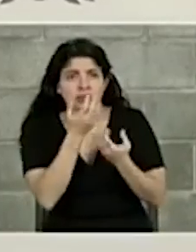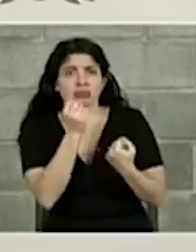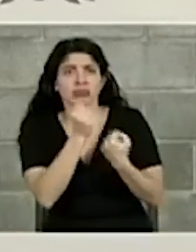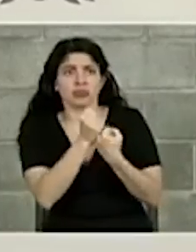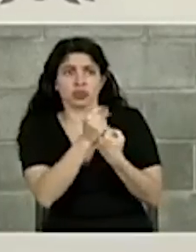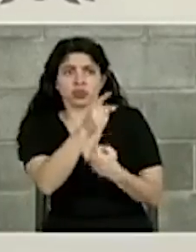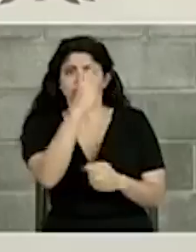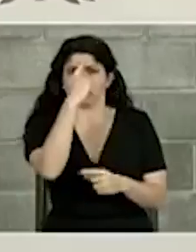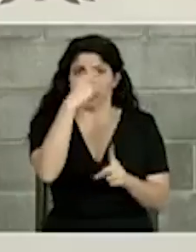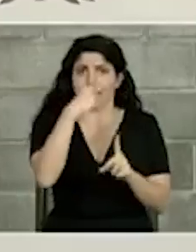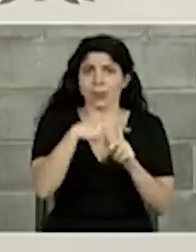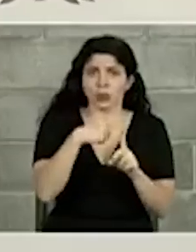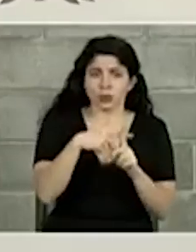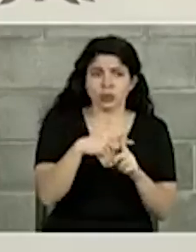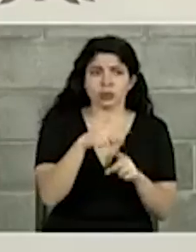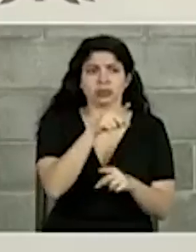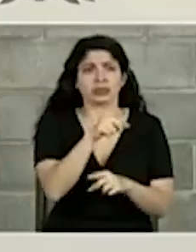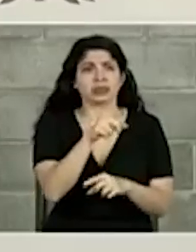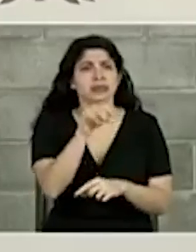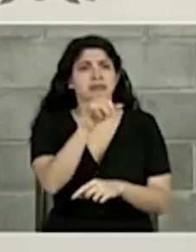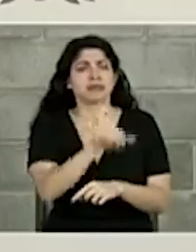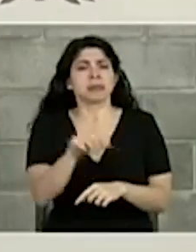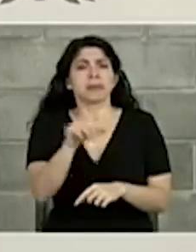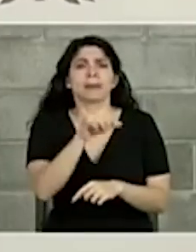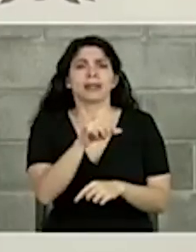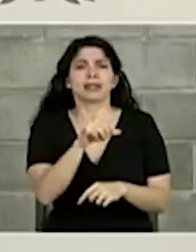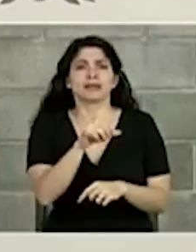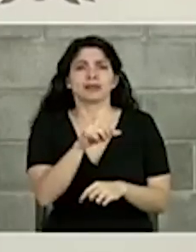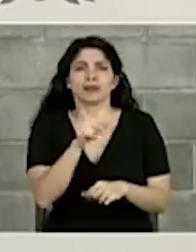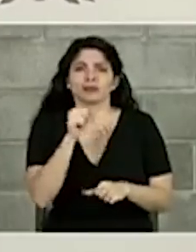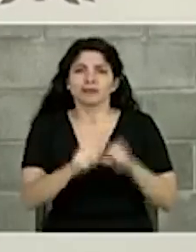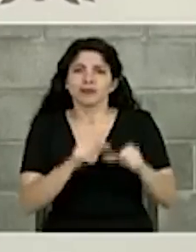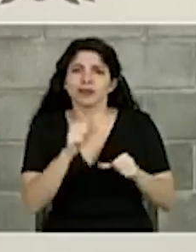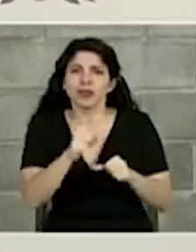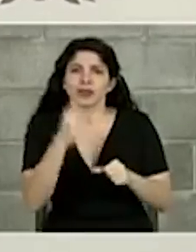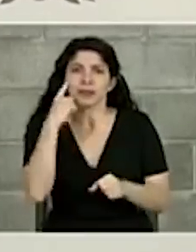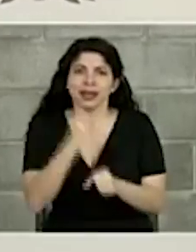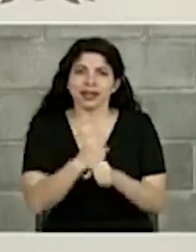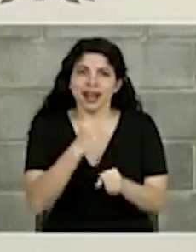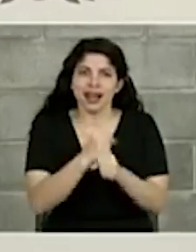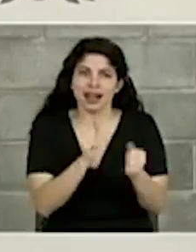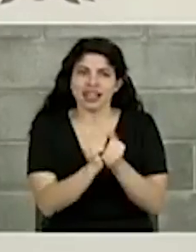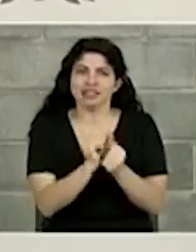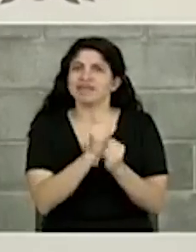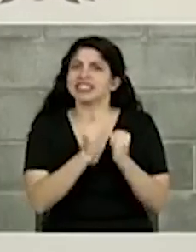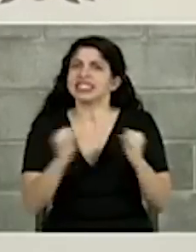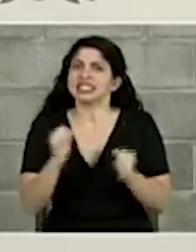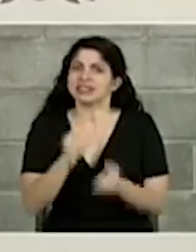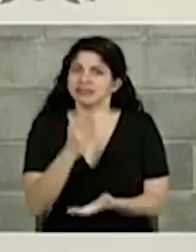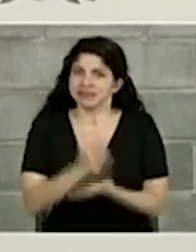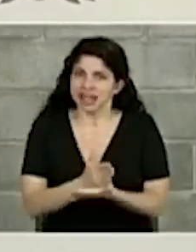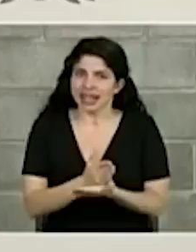con su optimismo y su mismo tesón para trabajar sin descanso.